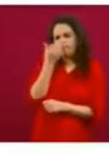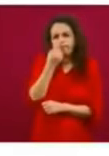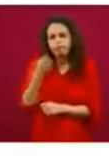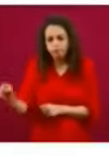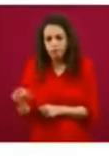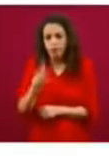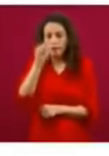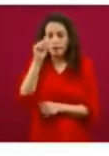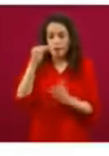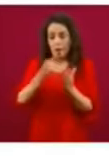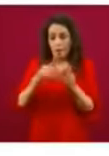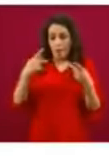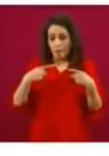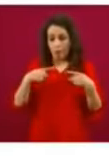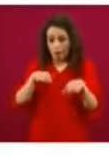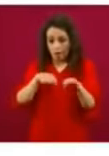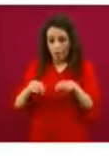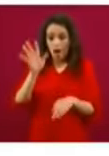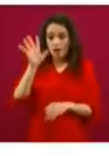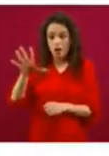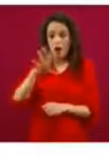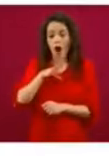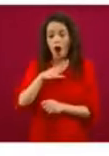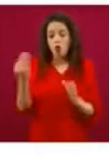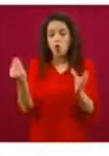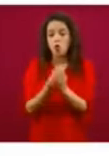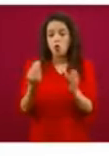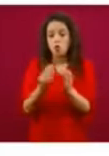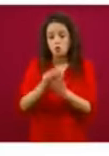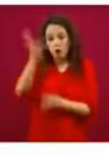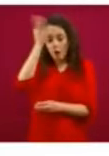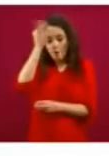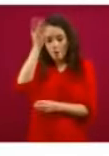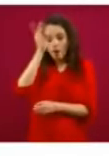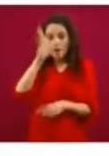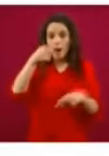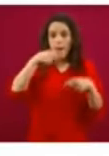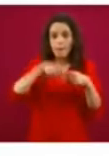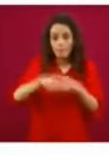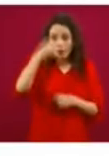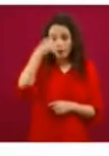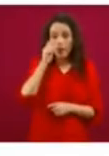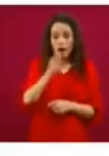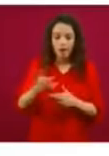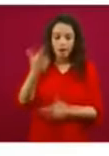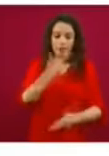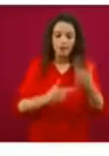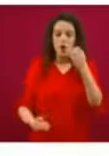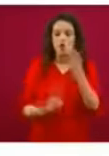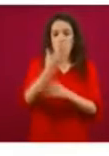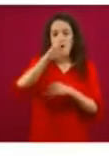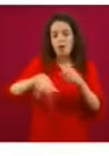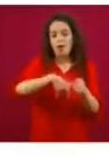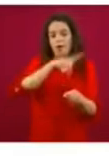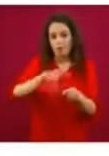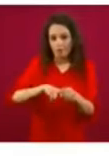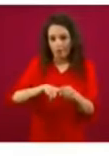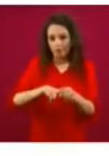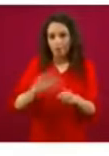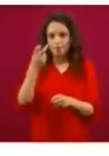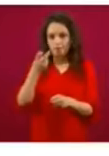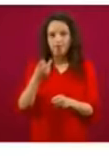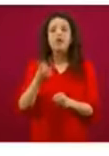trabajadores han ya tomado los cursos de regreso a la normalidad. Esto quiere decir que ya están